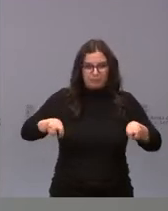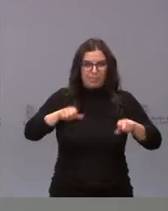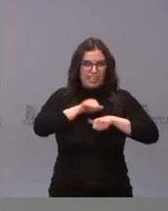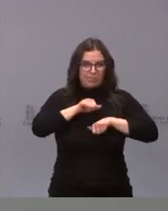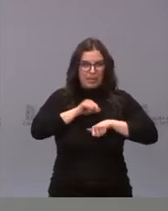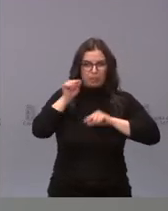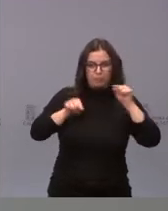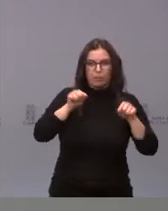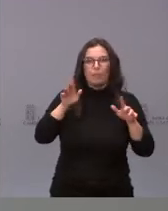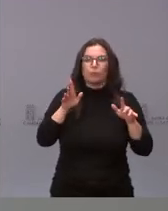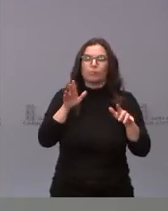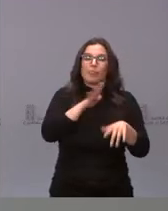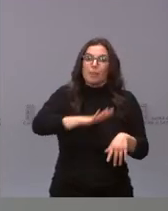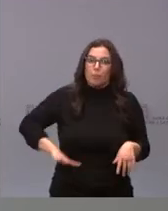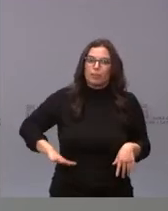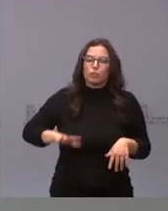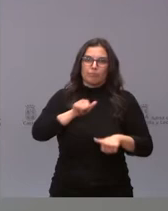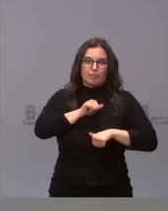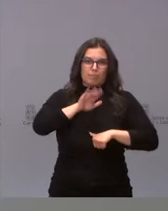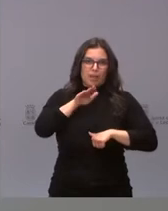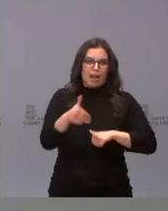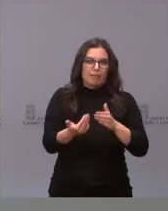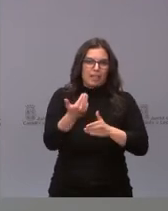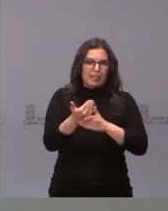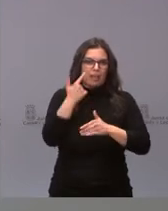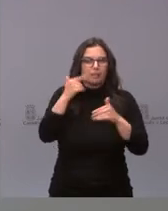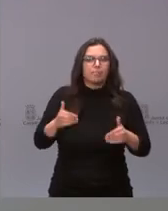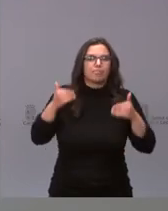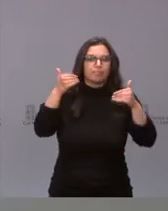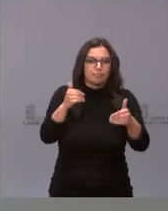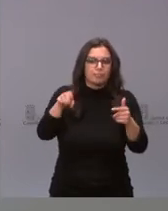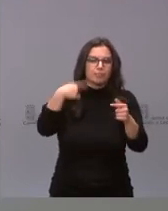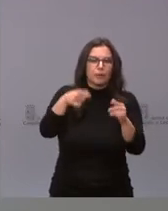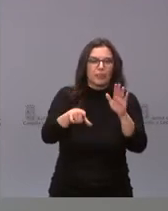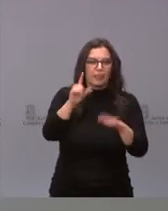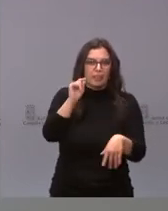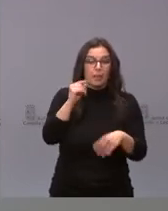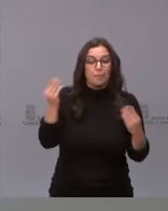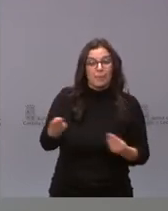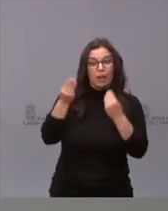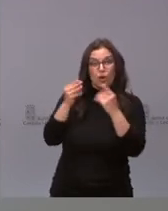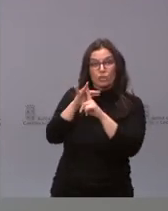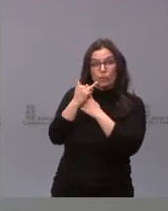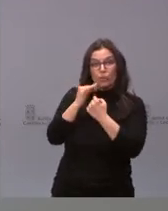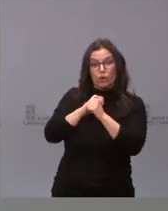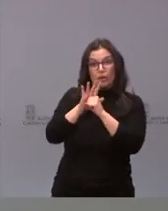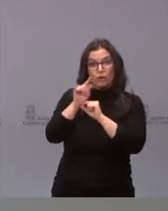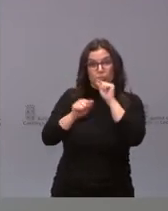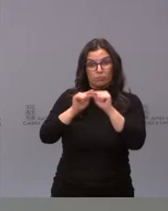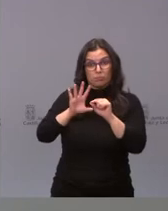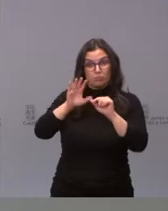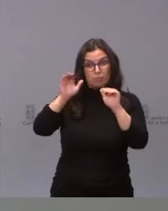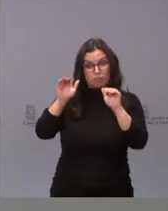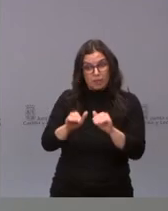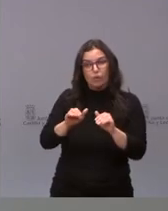contagios, hemos pospuesto unos días esta medida y estamos esperando que mejore la situación epidemiológica. Pero, sobre todo,